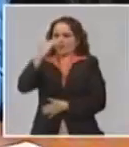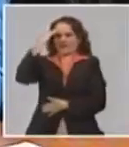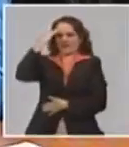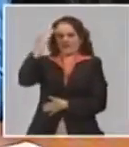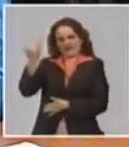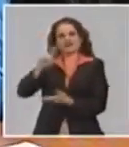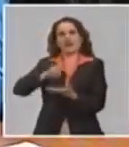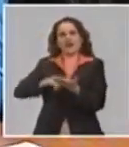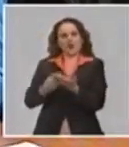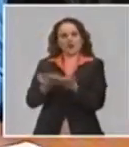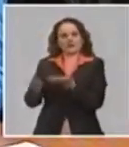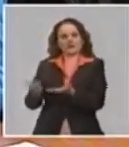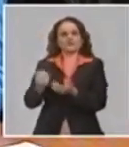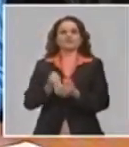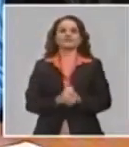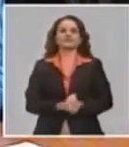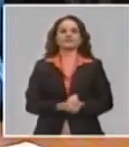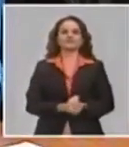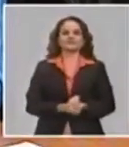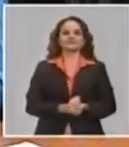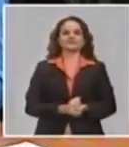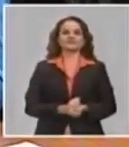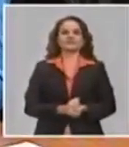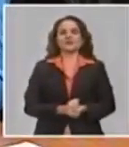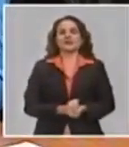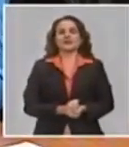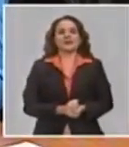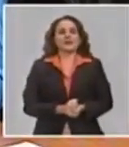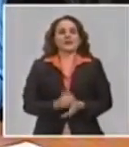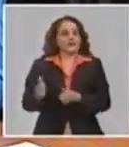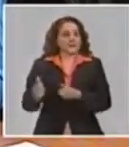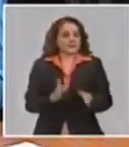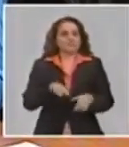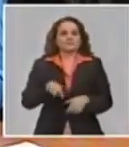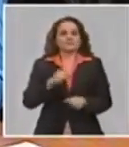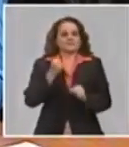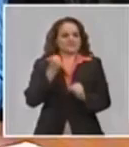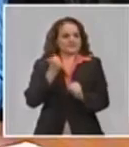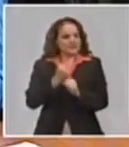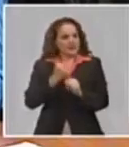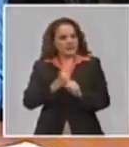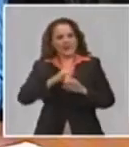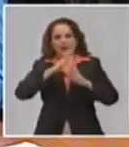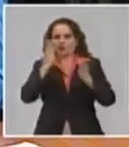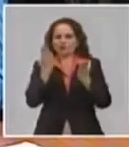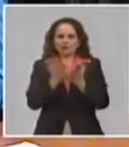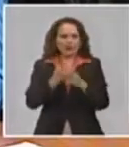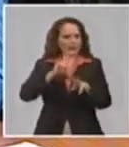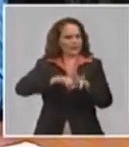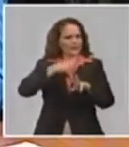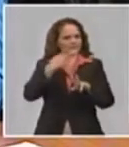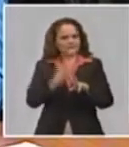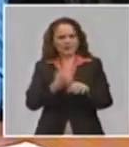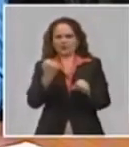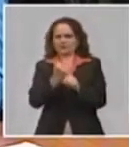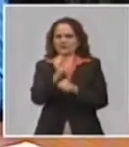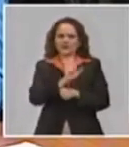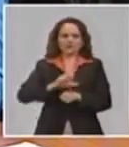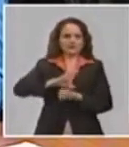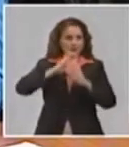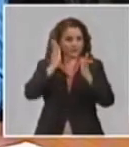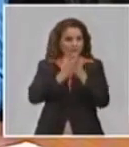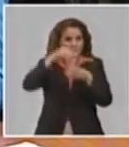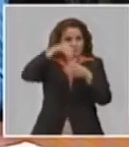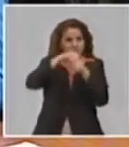Bueno, en materia laboral, salarial, de seguridad social, de prevención, asistencia y trabajo social, el